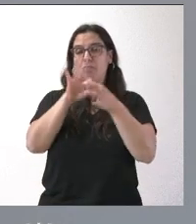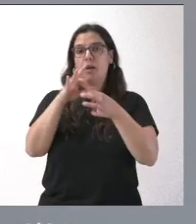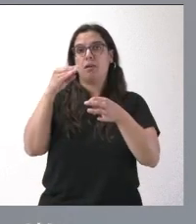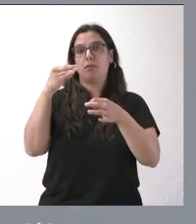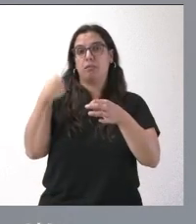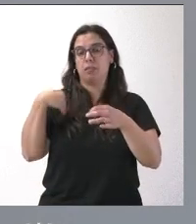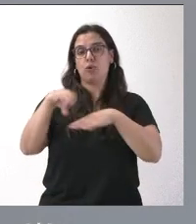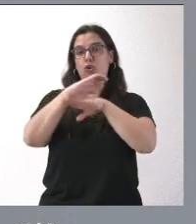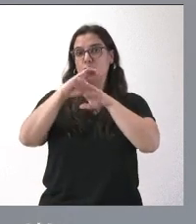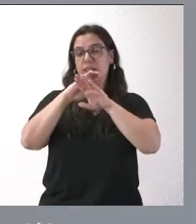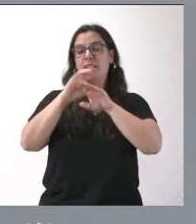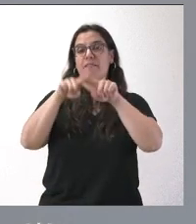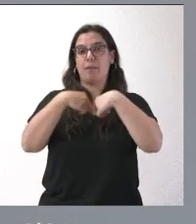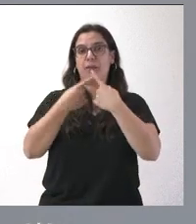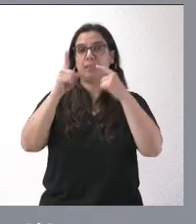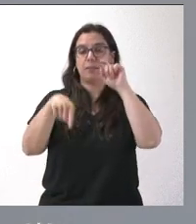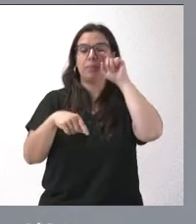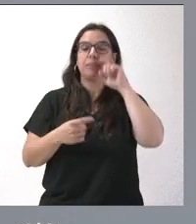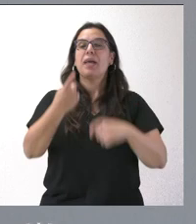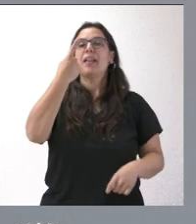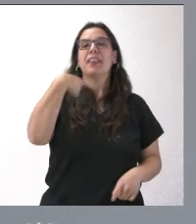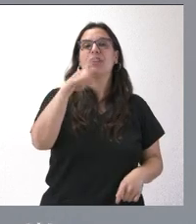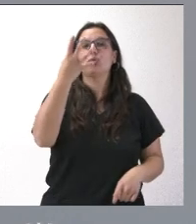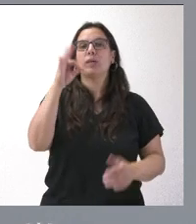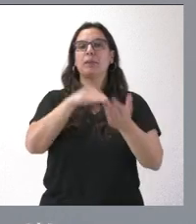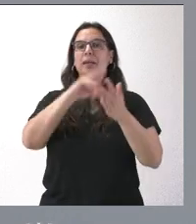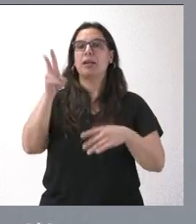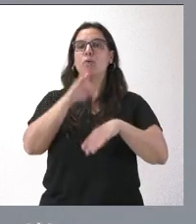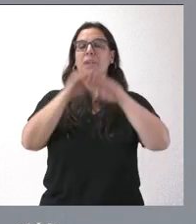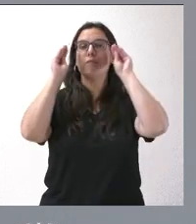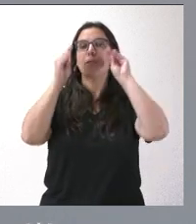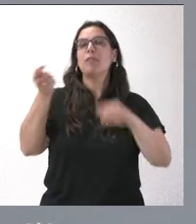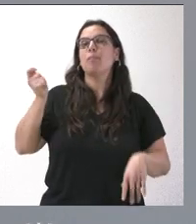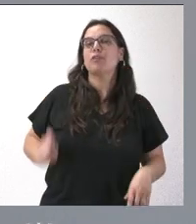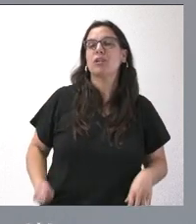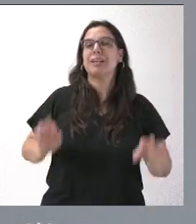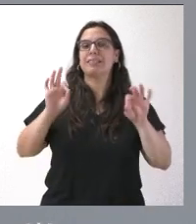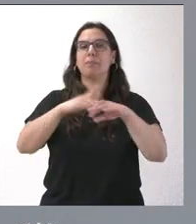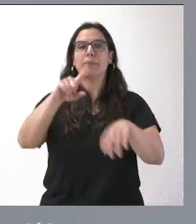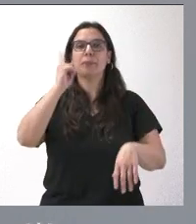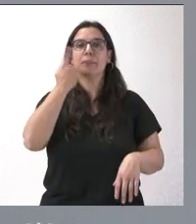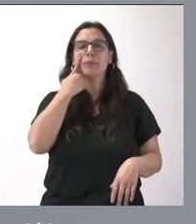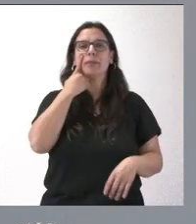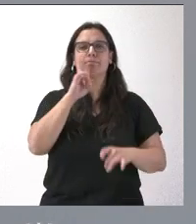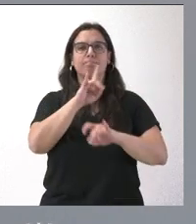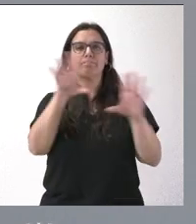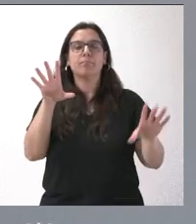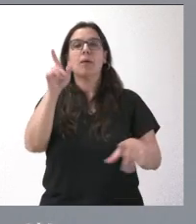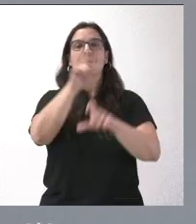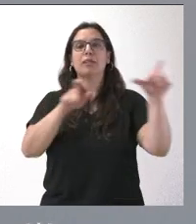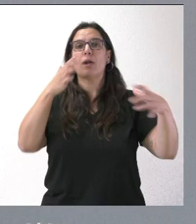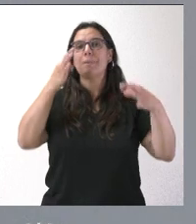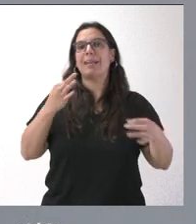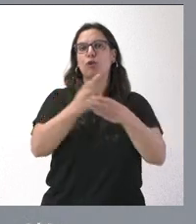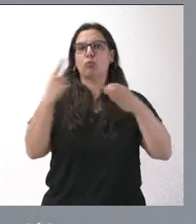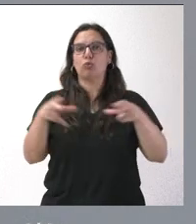Consejería de Familia, 140.000 euros para la formación de profesionales para detectar con más precisión a las personas en riesgo de exclusión social en